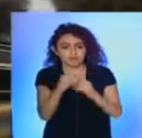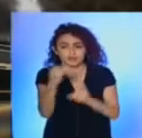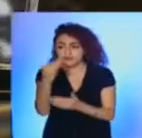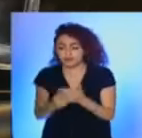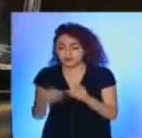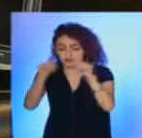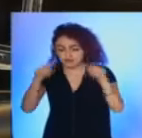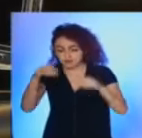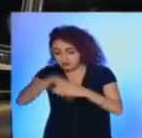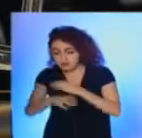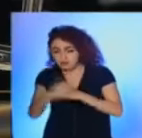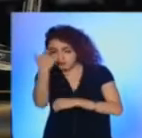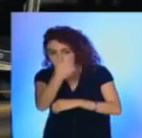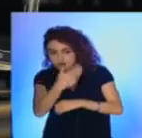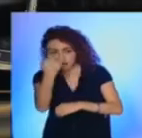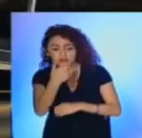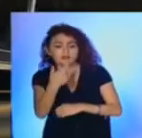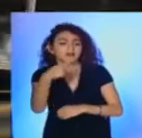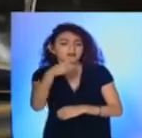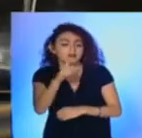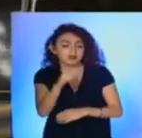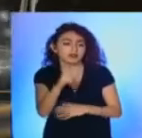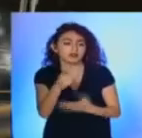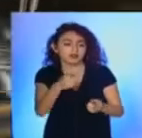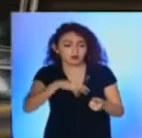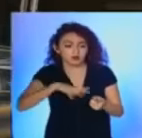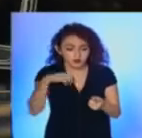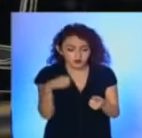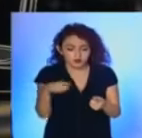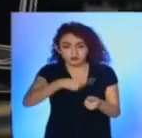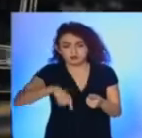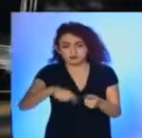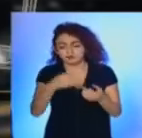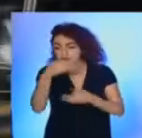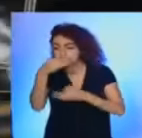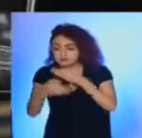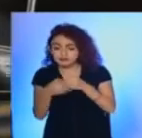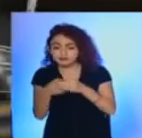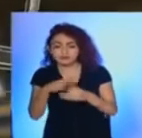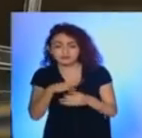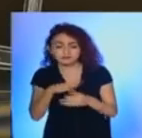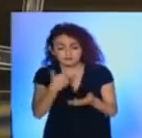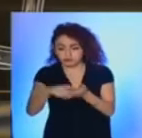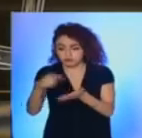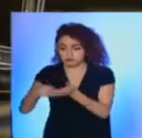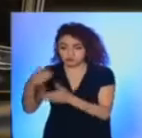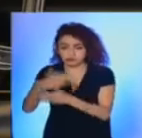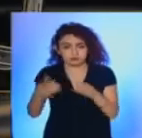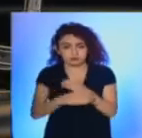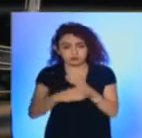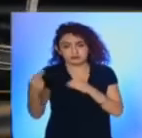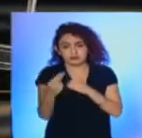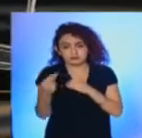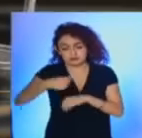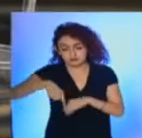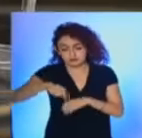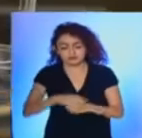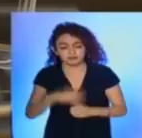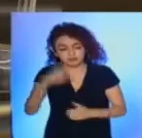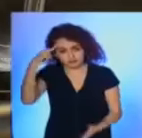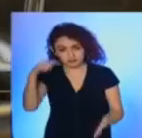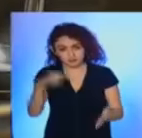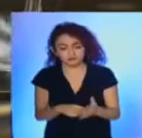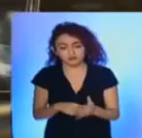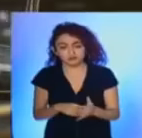faltando pero este tratan de que en cuanto nosotros reportamos adquirir las cosas entonces yo creo que